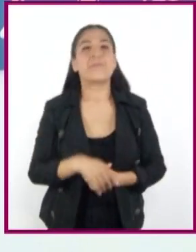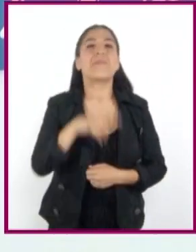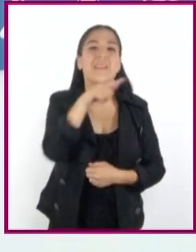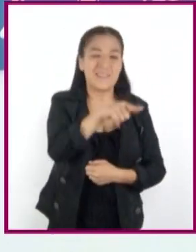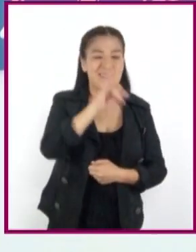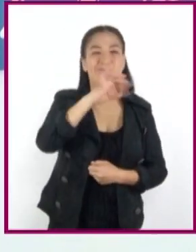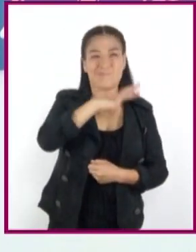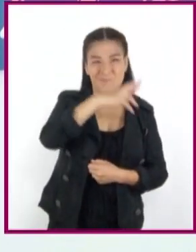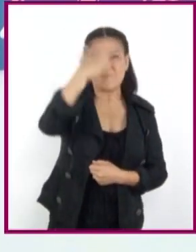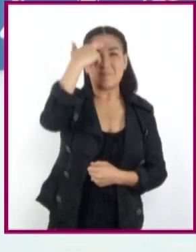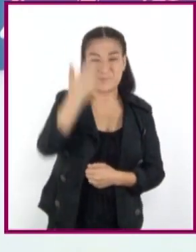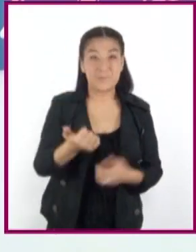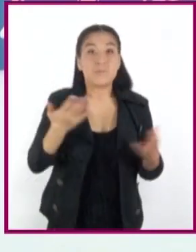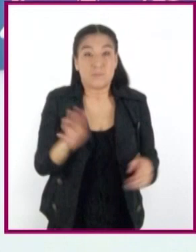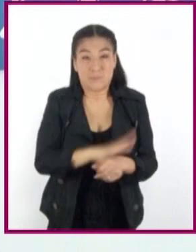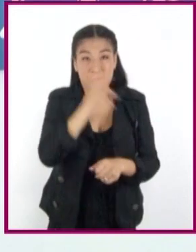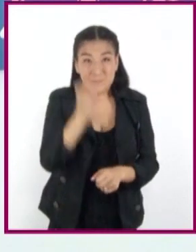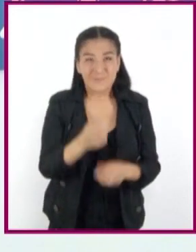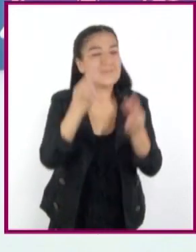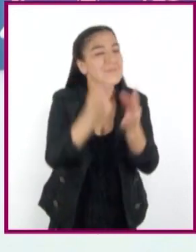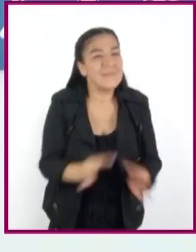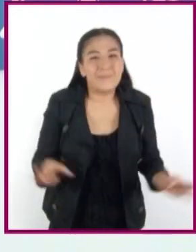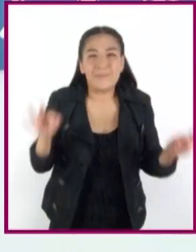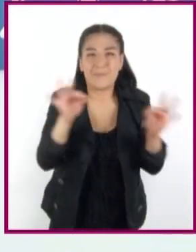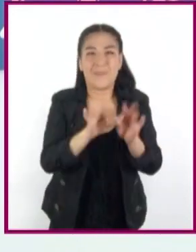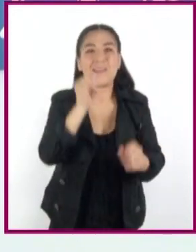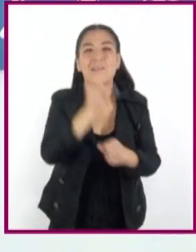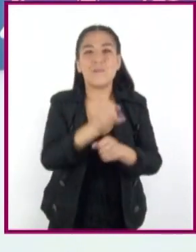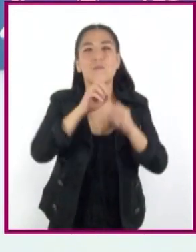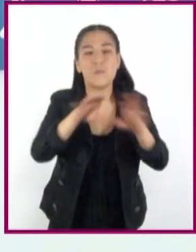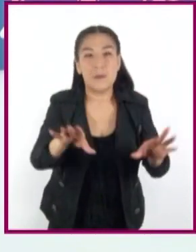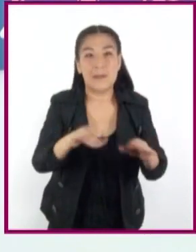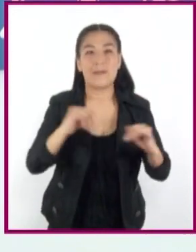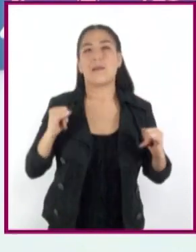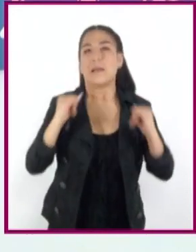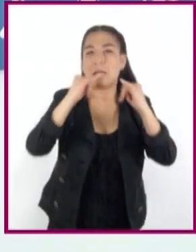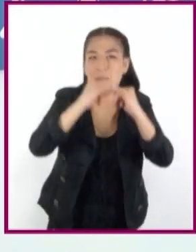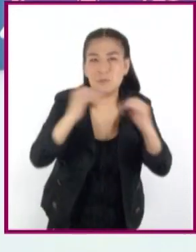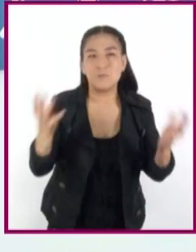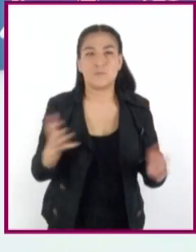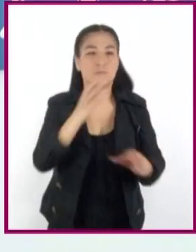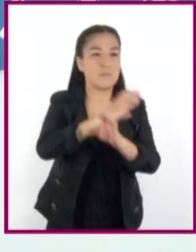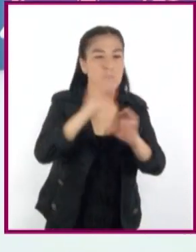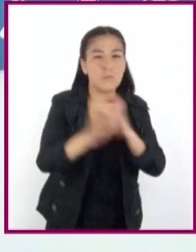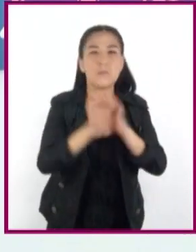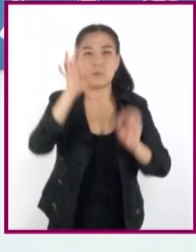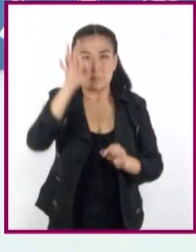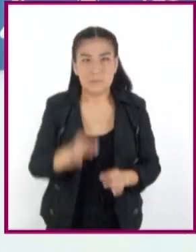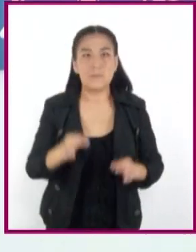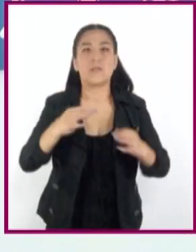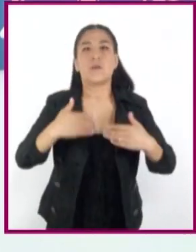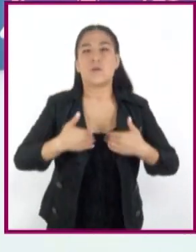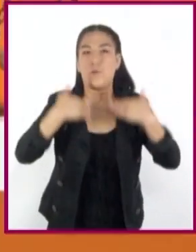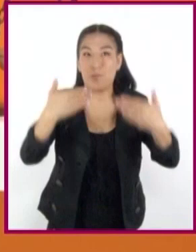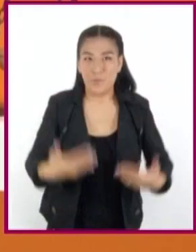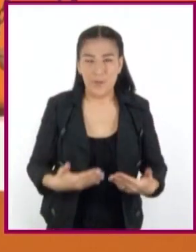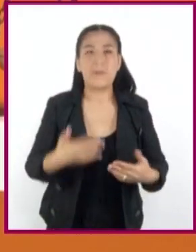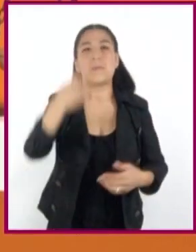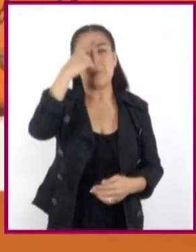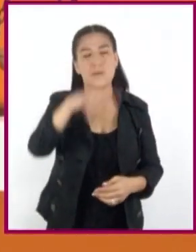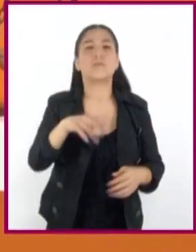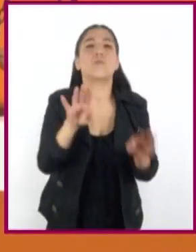Por lo tanto, es primordial informarse en fuentes confiables y también aprender a enfrentar las emociones.